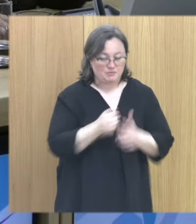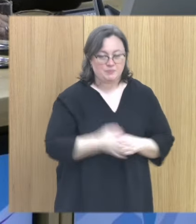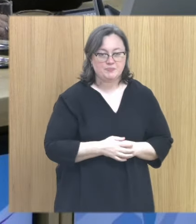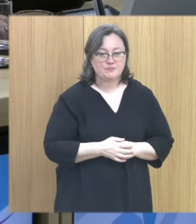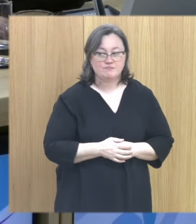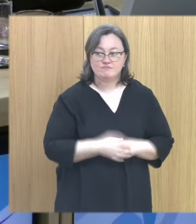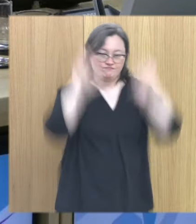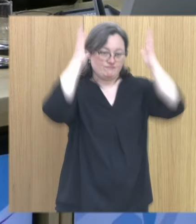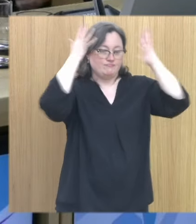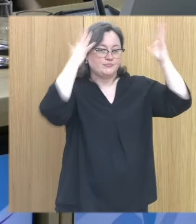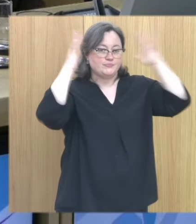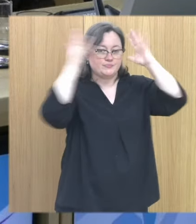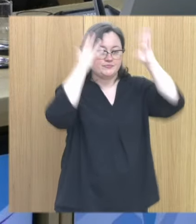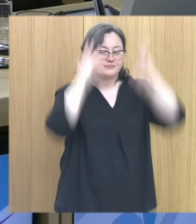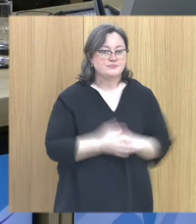Gracias, Nuria.